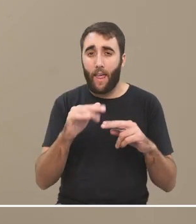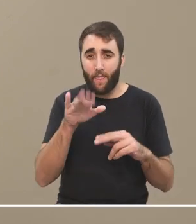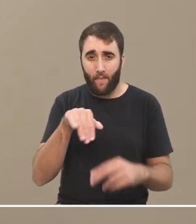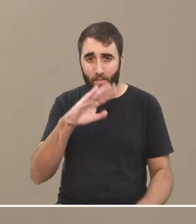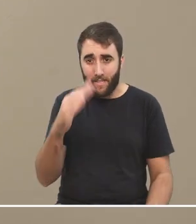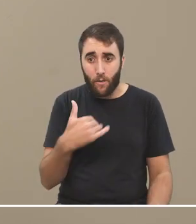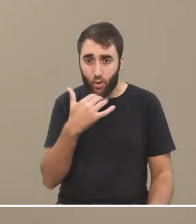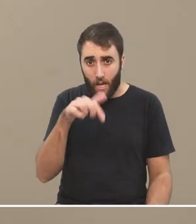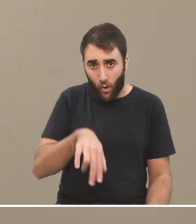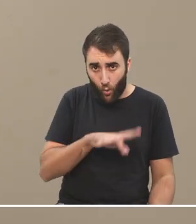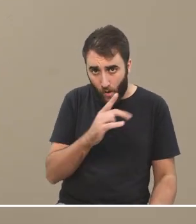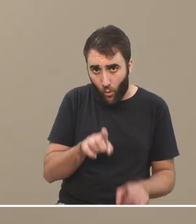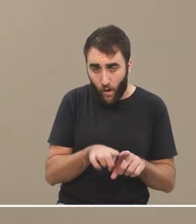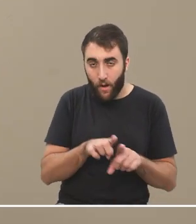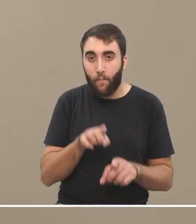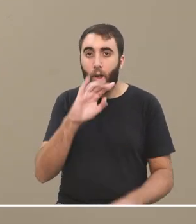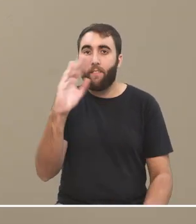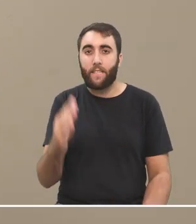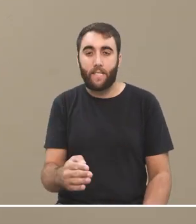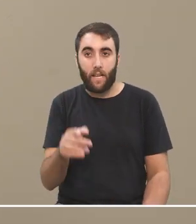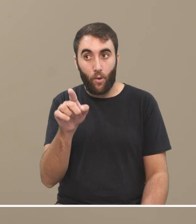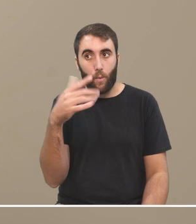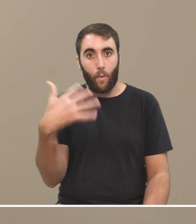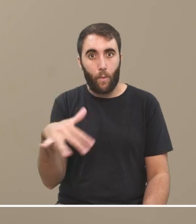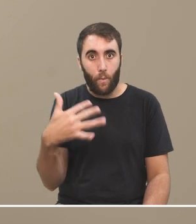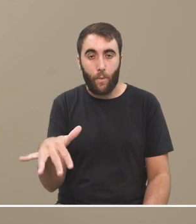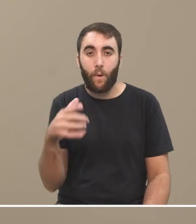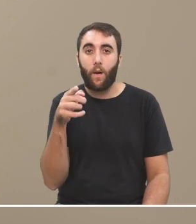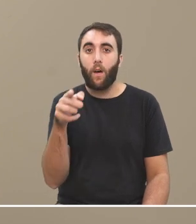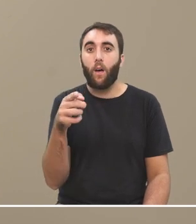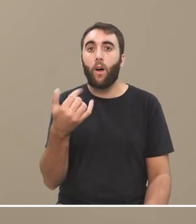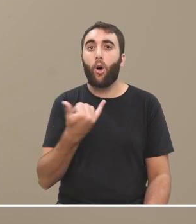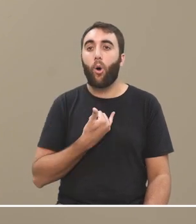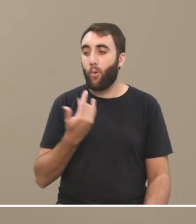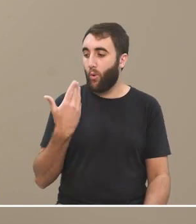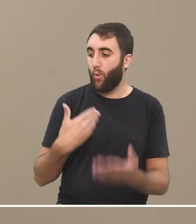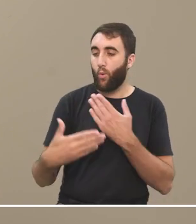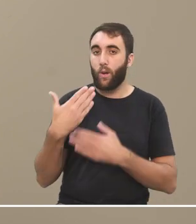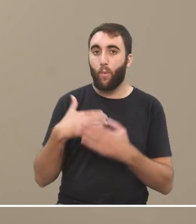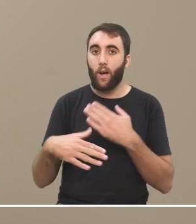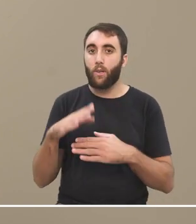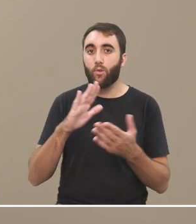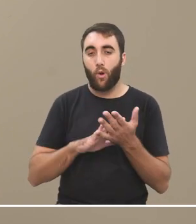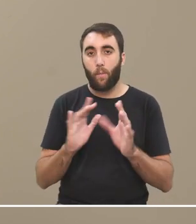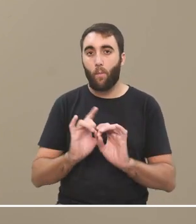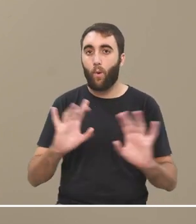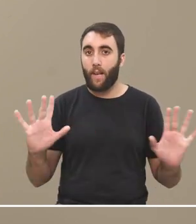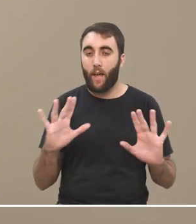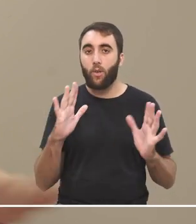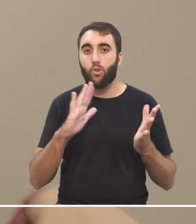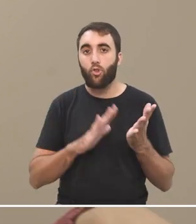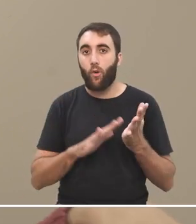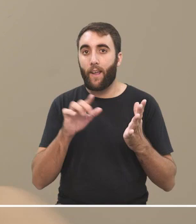aquí igual, pero que allá fue muy determinante en los últimos años, en últimos tiempos quedó muy claro que eso